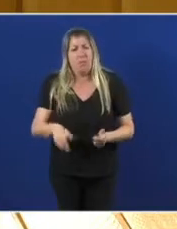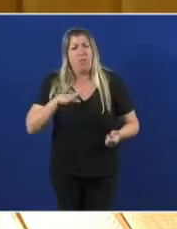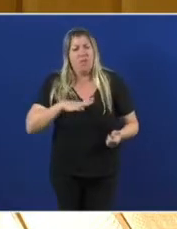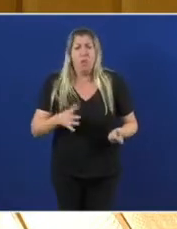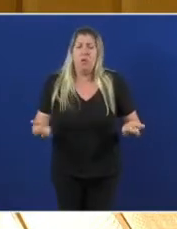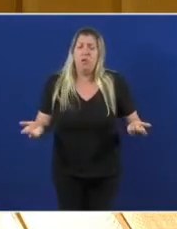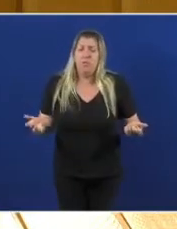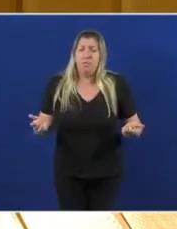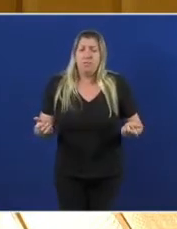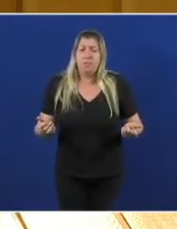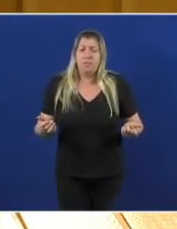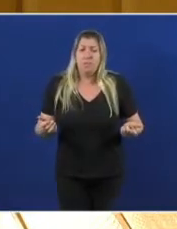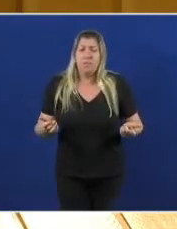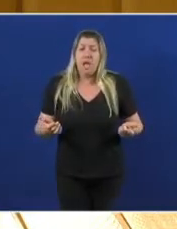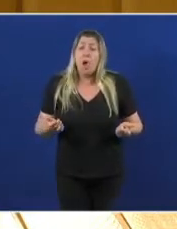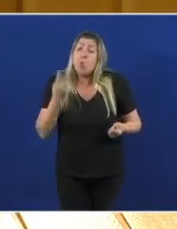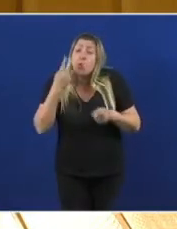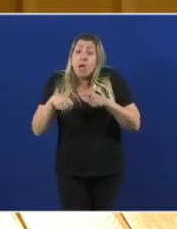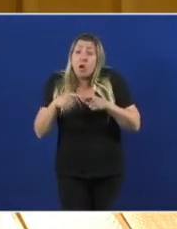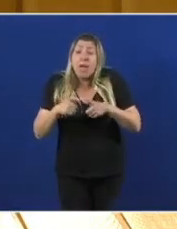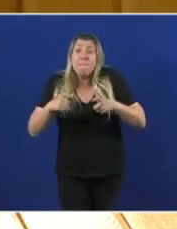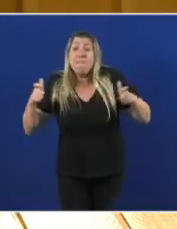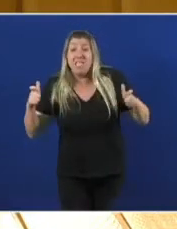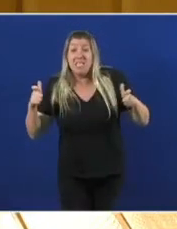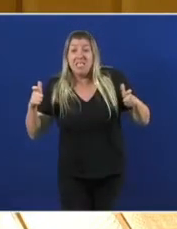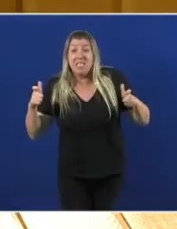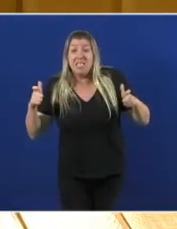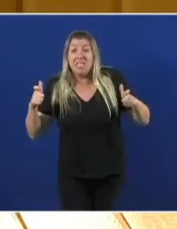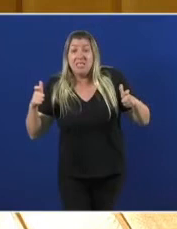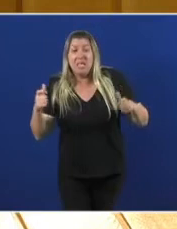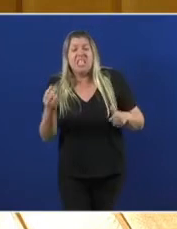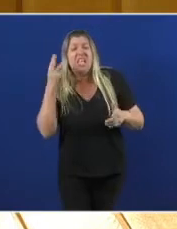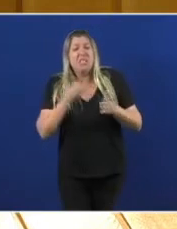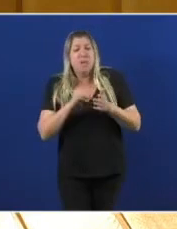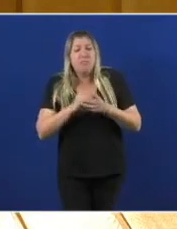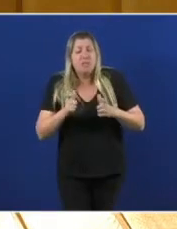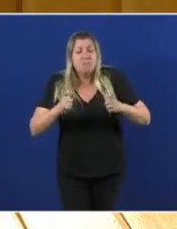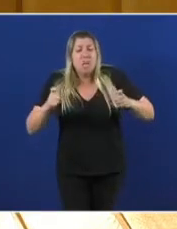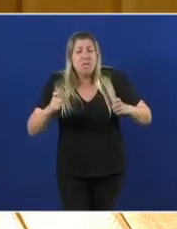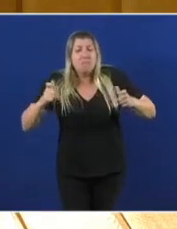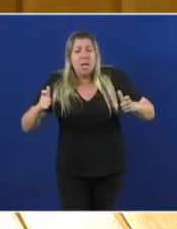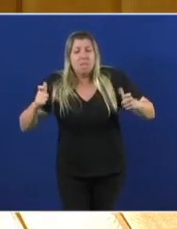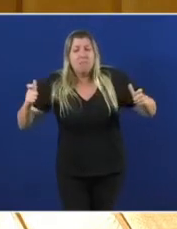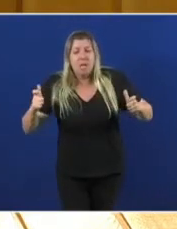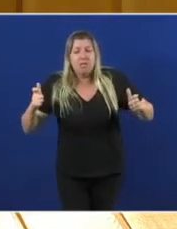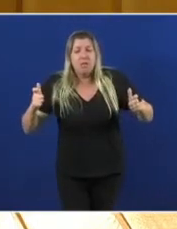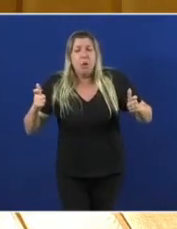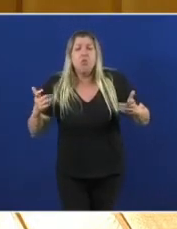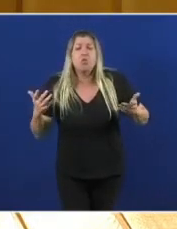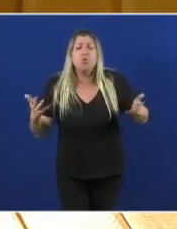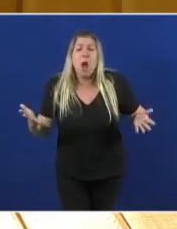Pero sí hai algo que fixo máis grande tres veces máis grande a débeda pública